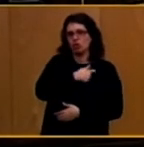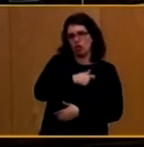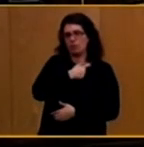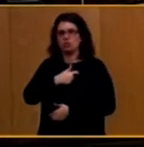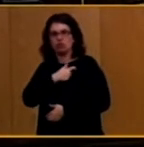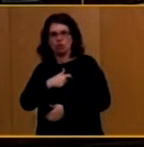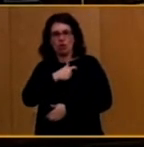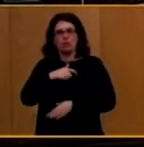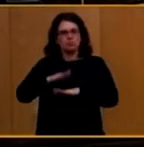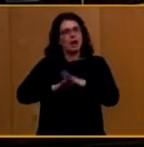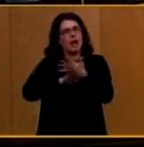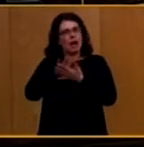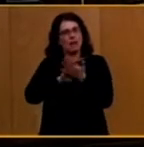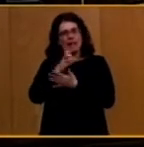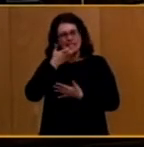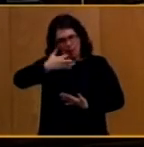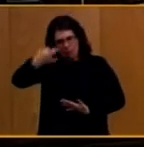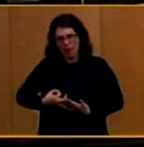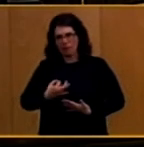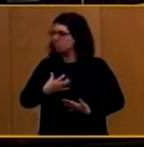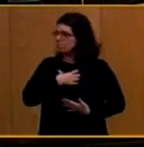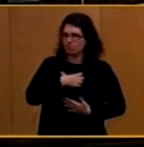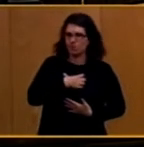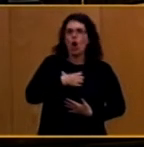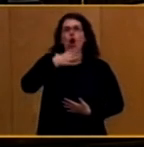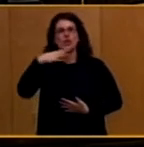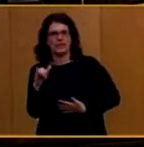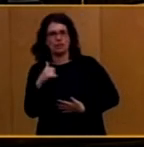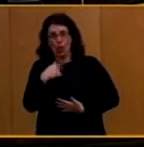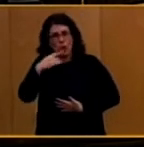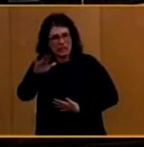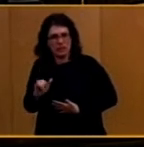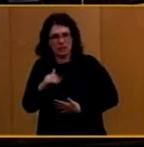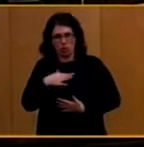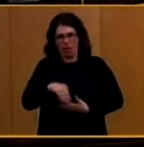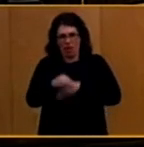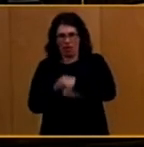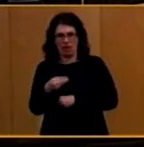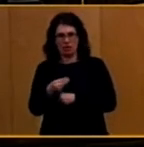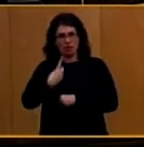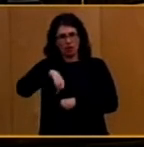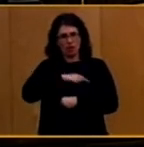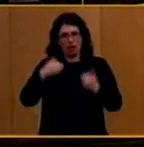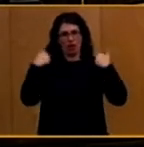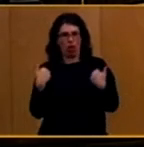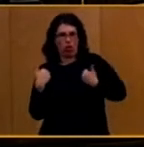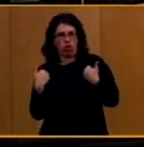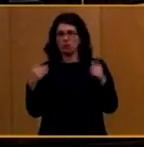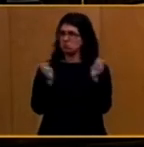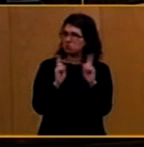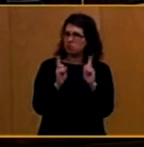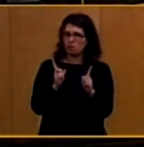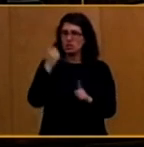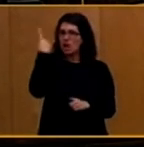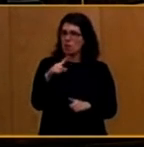eso se puede o no se puede aplicar. Yo le digo que sí, no somos ningunos irresponsables. Sabemos elaborar presupuestos y,